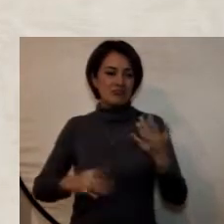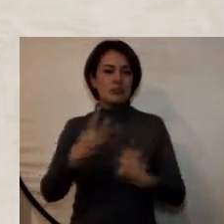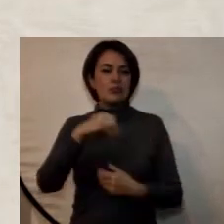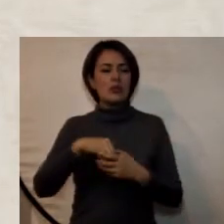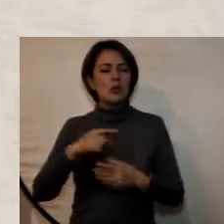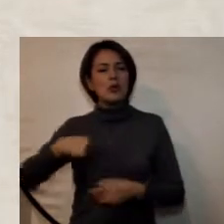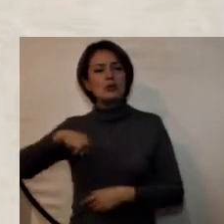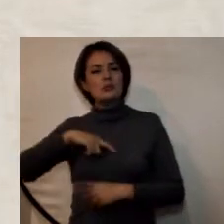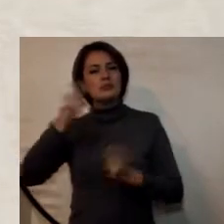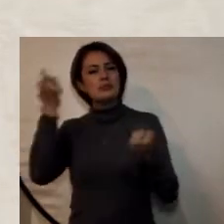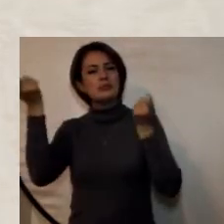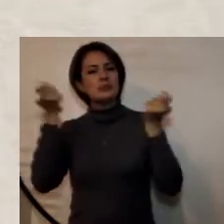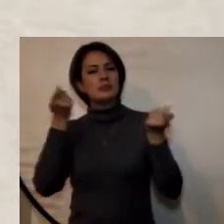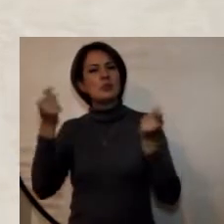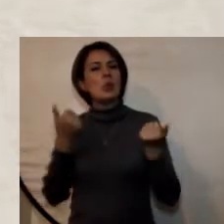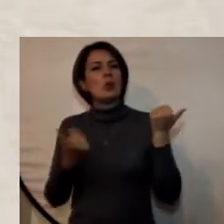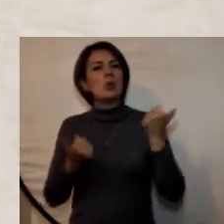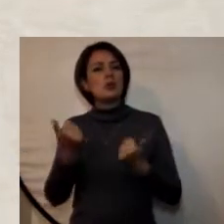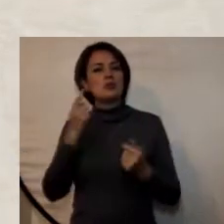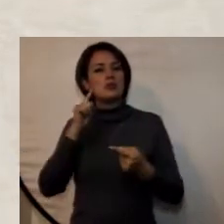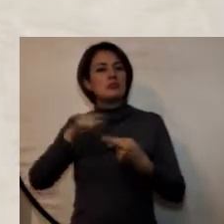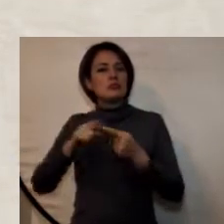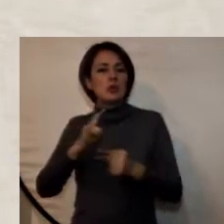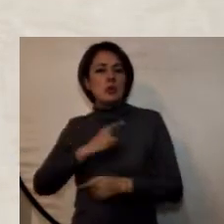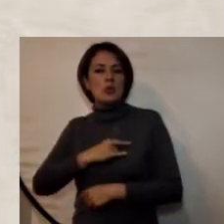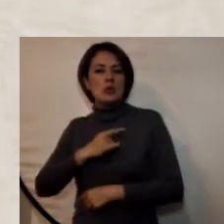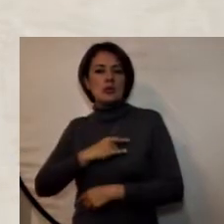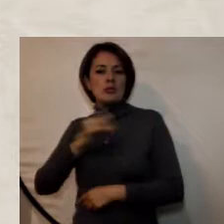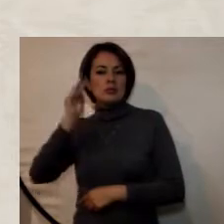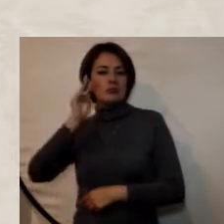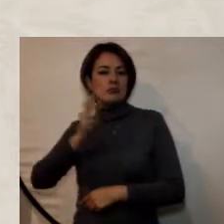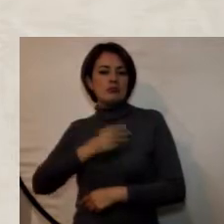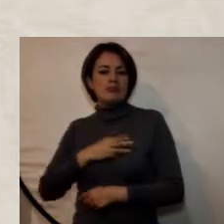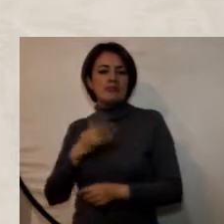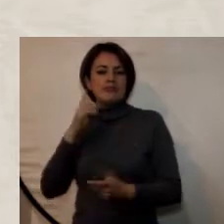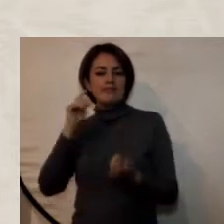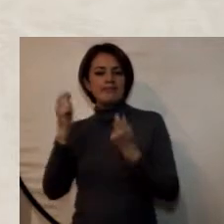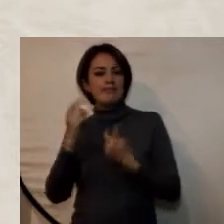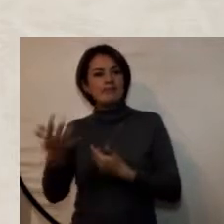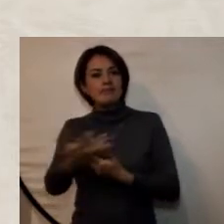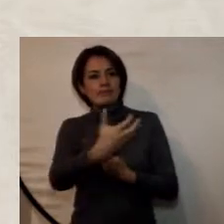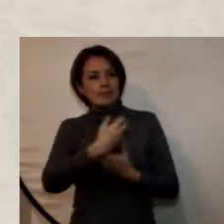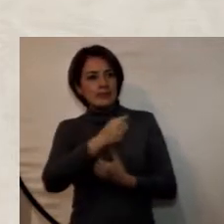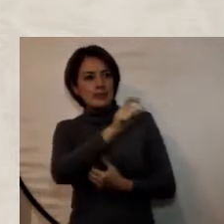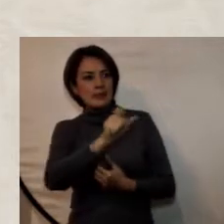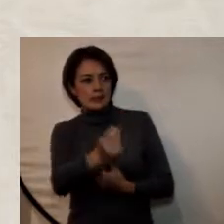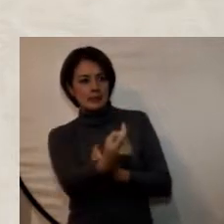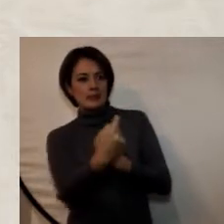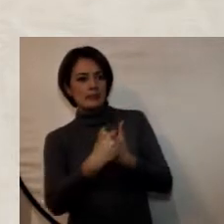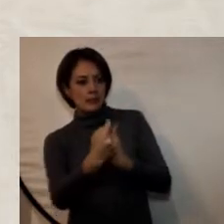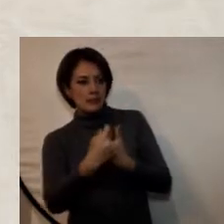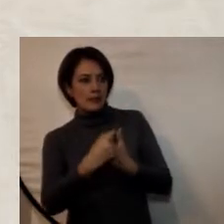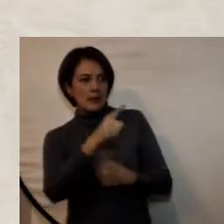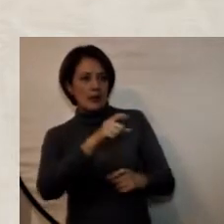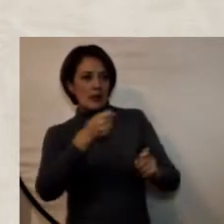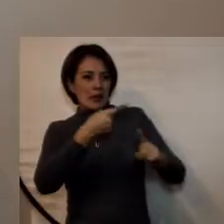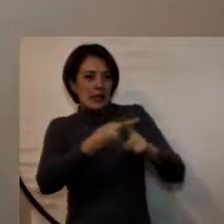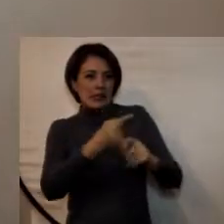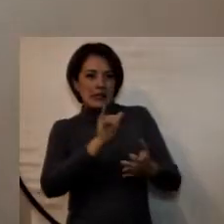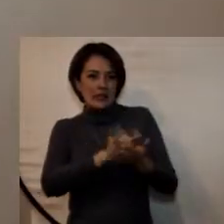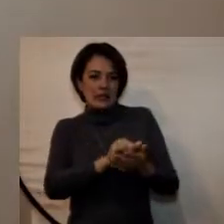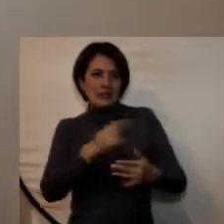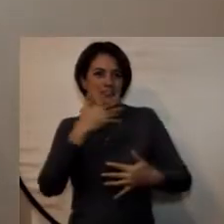estrategia que va a implementar la Universidad Militar para incluir a este tipo de personas a estas personas de la sociedad